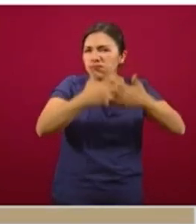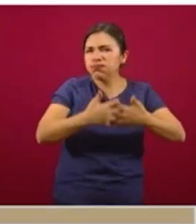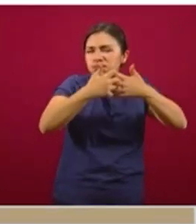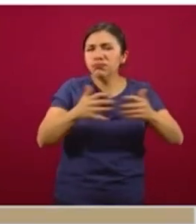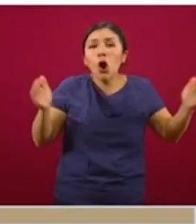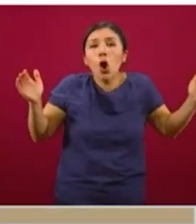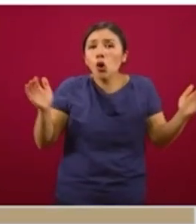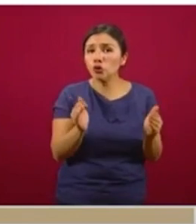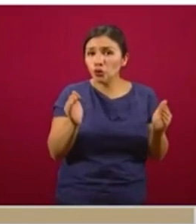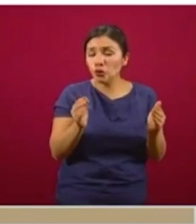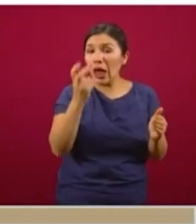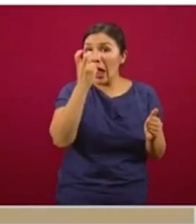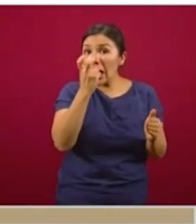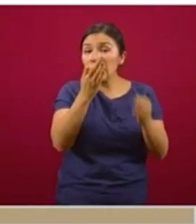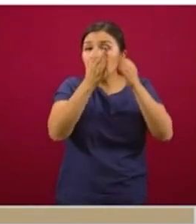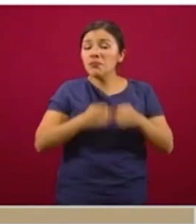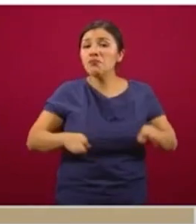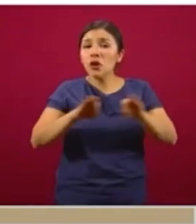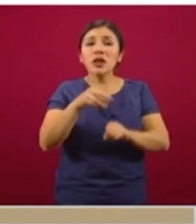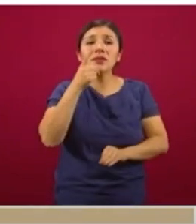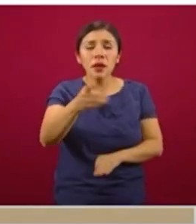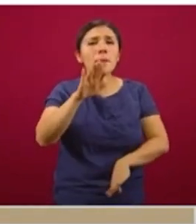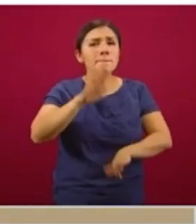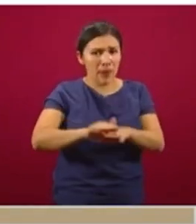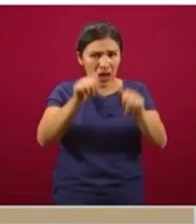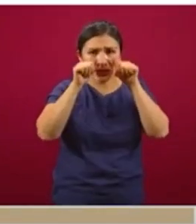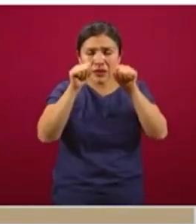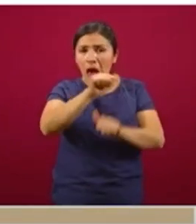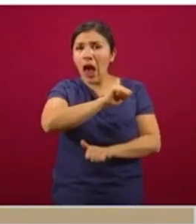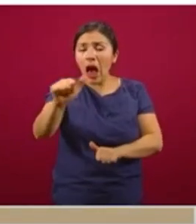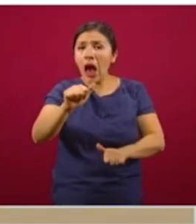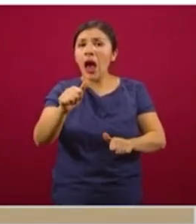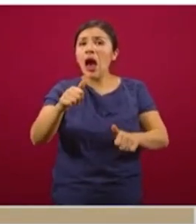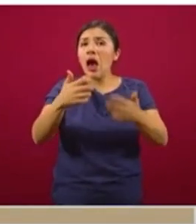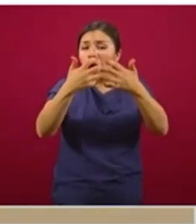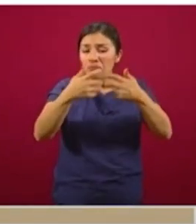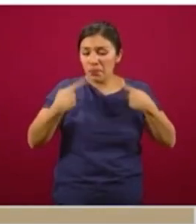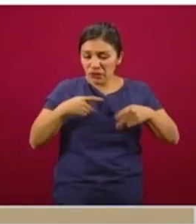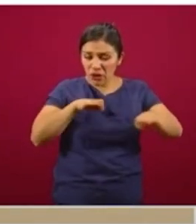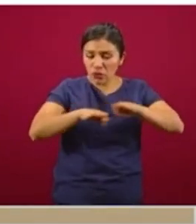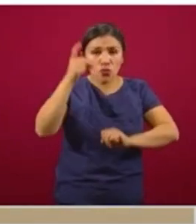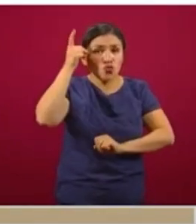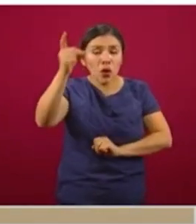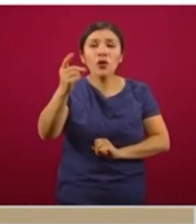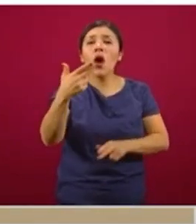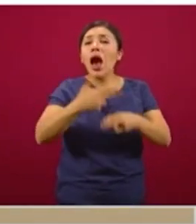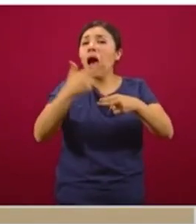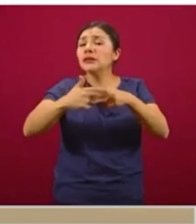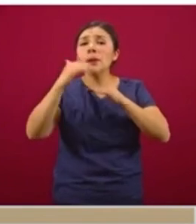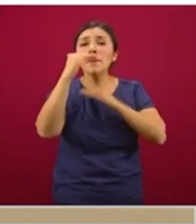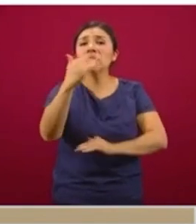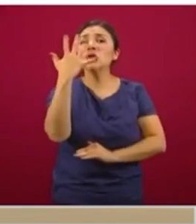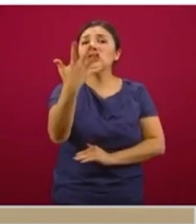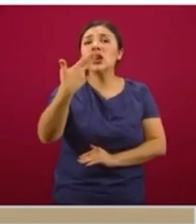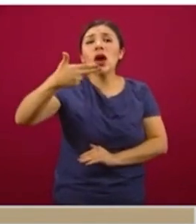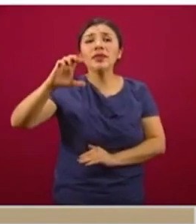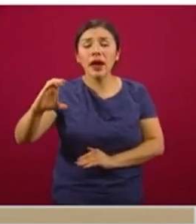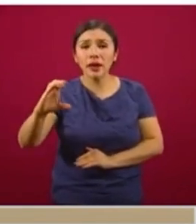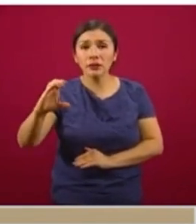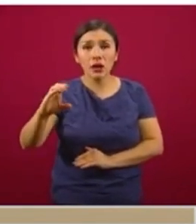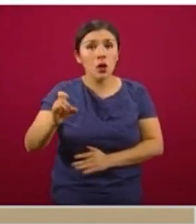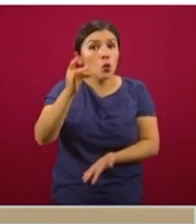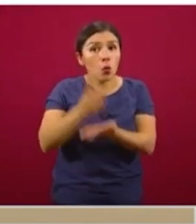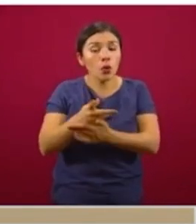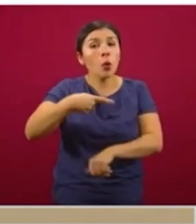indicar que se atenderá a productores que llegan hasta cinco hectáreas de temporal, pero solamente se les dará